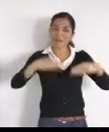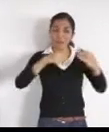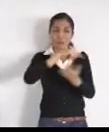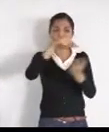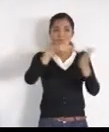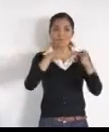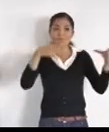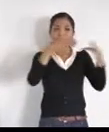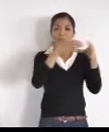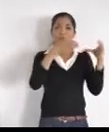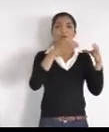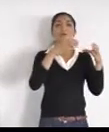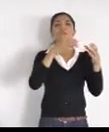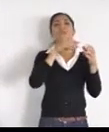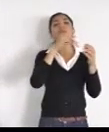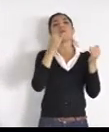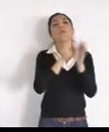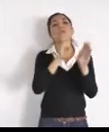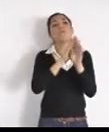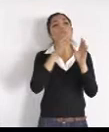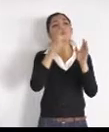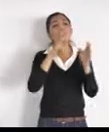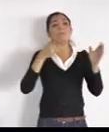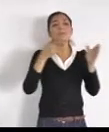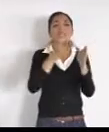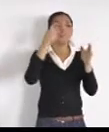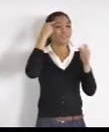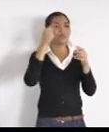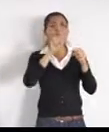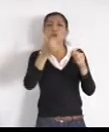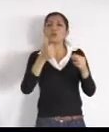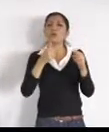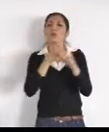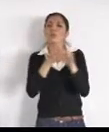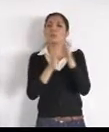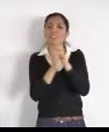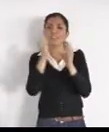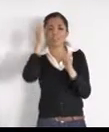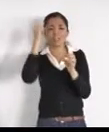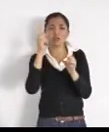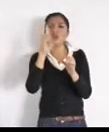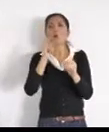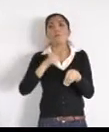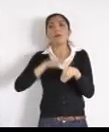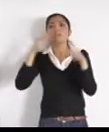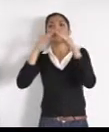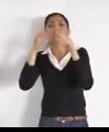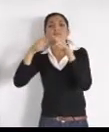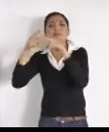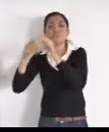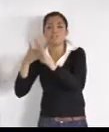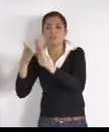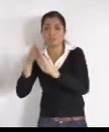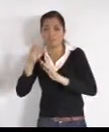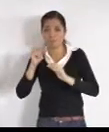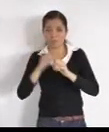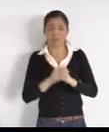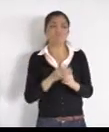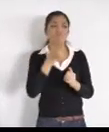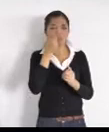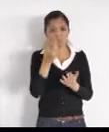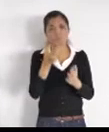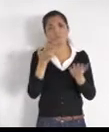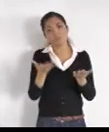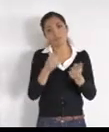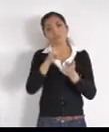Y es precisamente la agenda en la que estamos, Julio, dotar de infraestructura al municipio, y las gestiones que tenemos en el presupuesto, tanto local